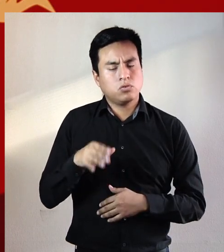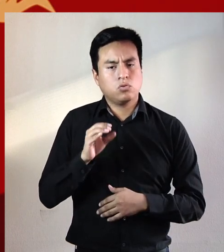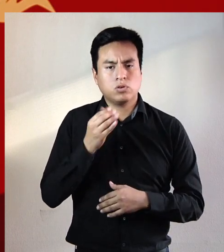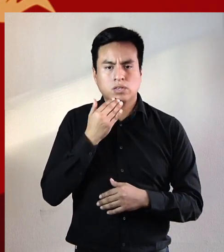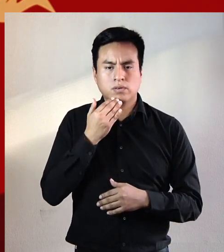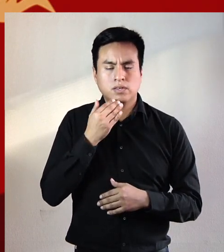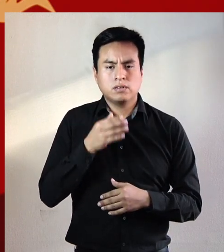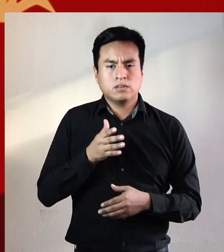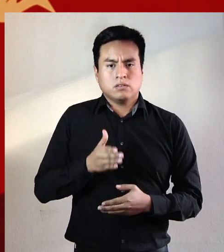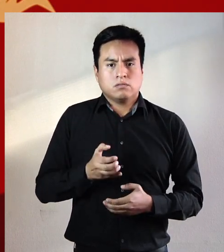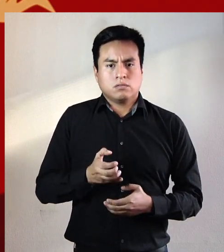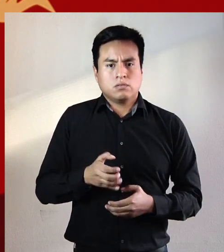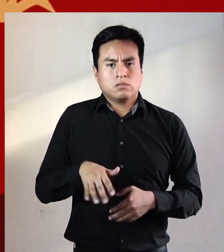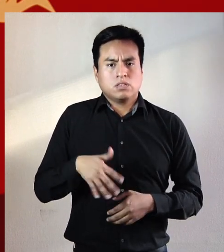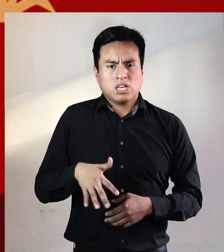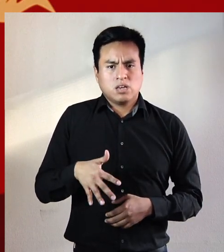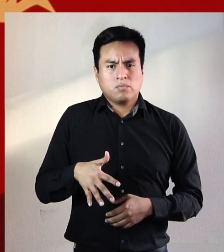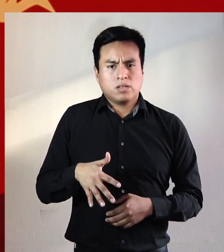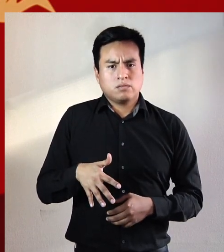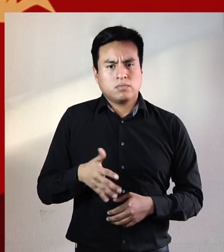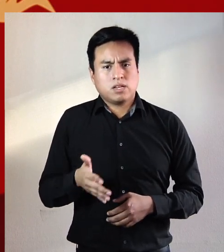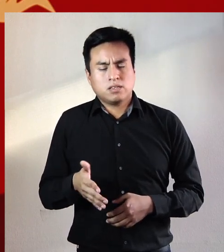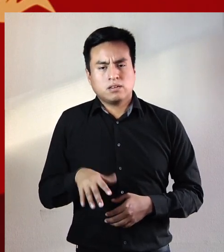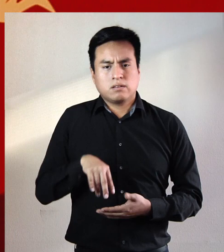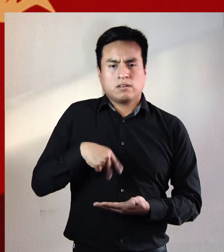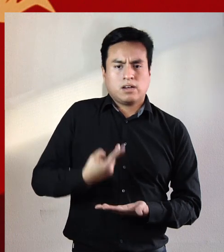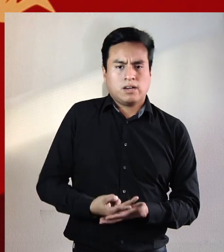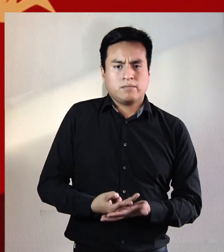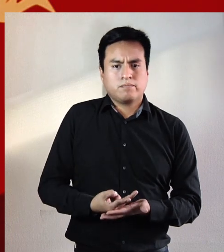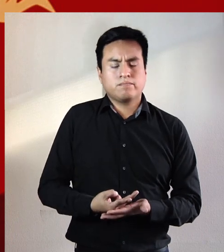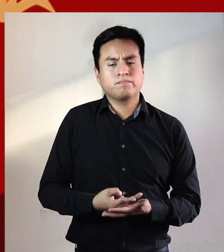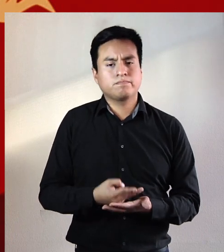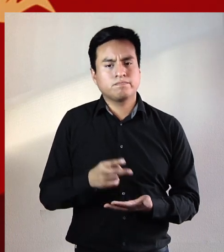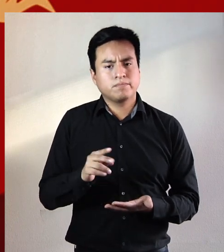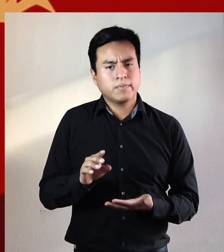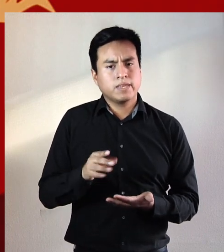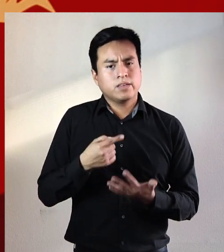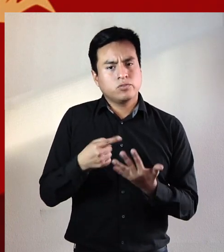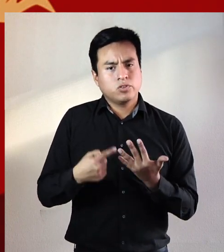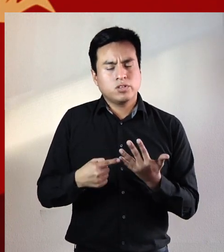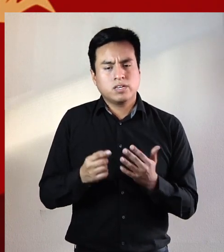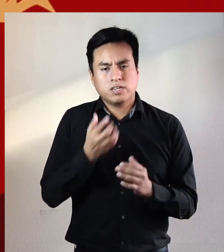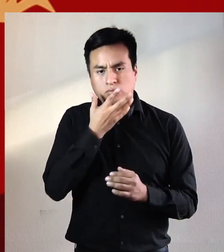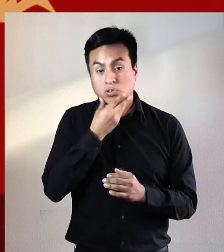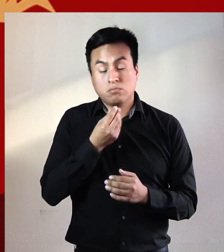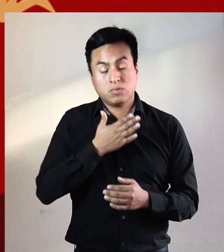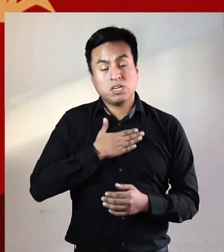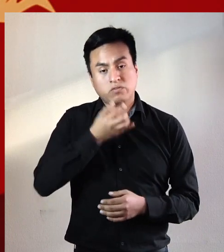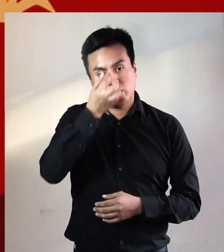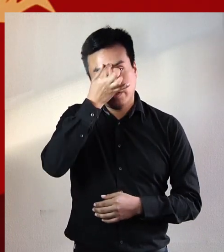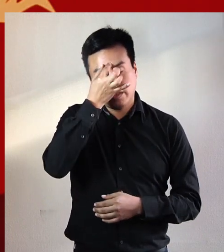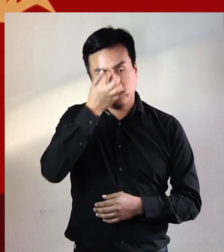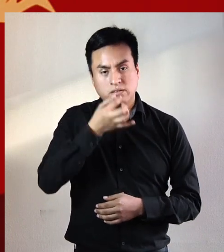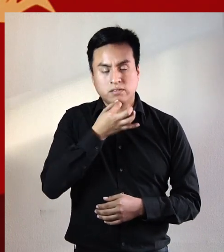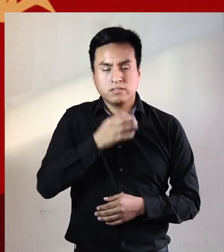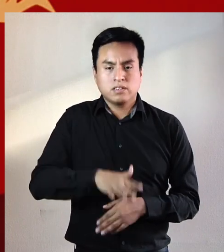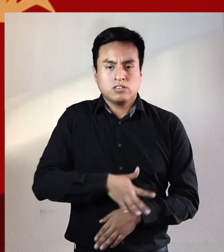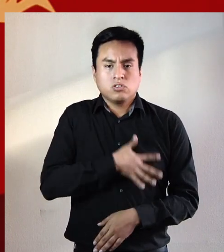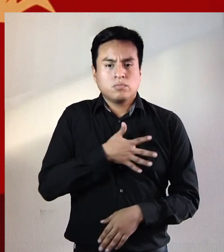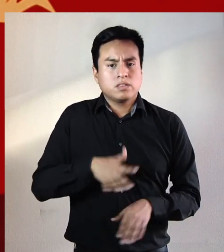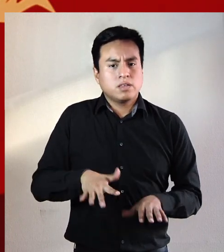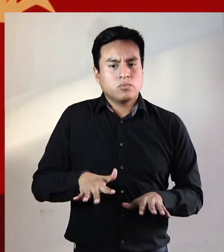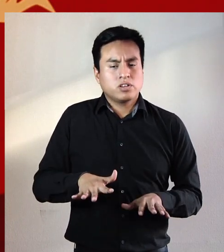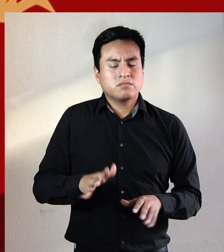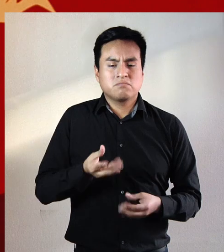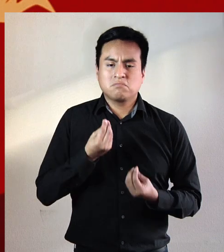Parkinson que se rigidiza que tiembla que se va para adelante y que cae y he encontrado he encontrado hermosa mi enfermedad he